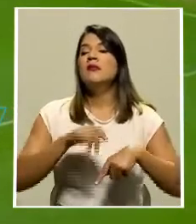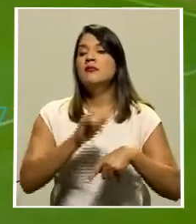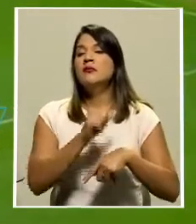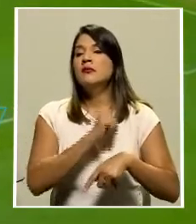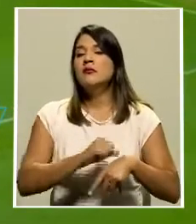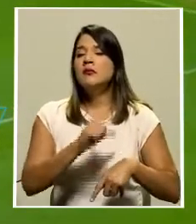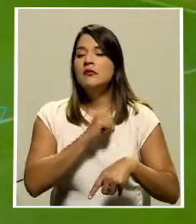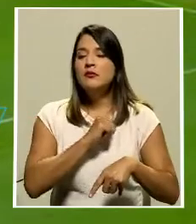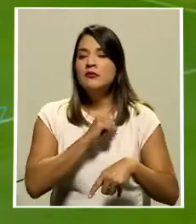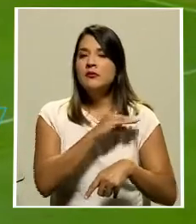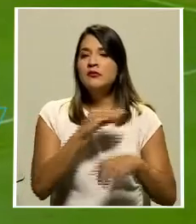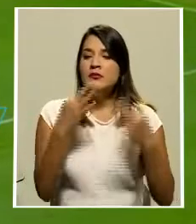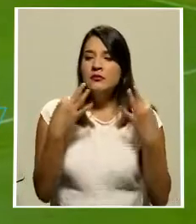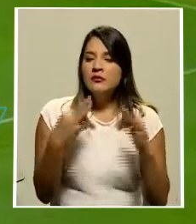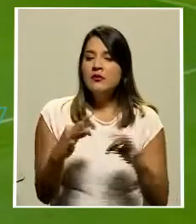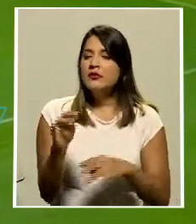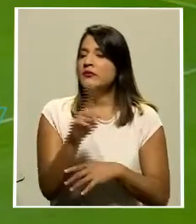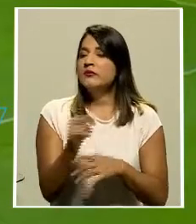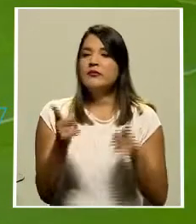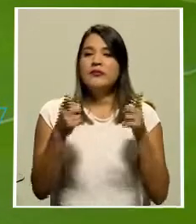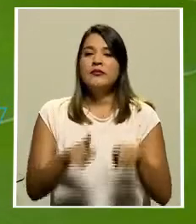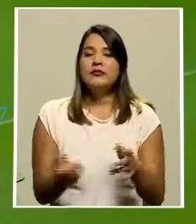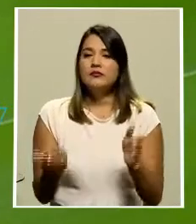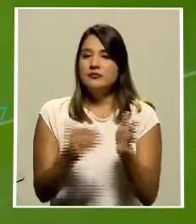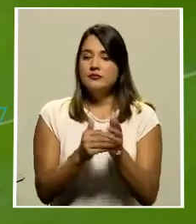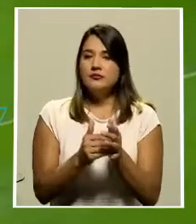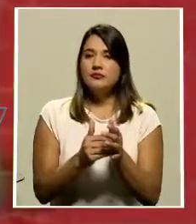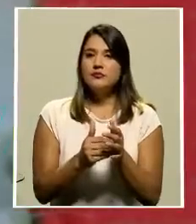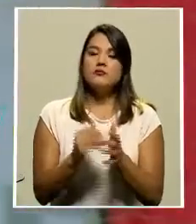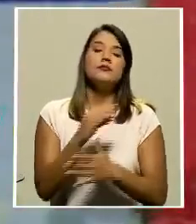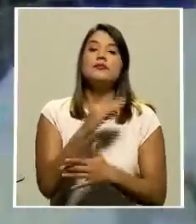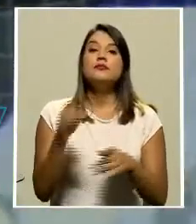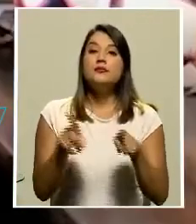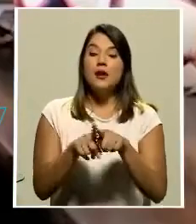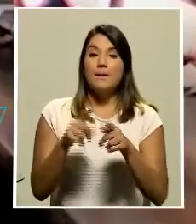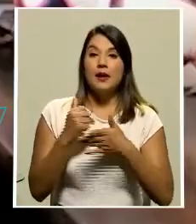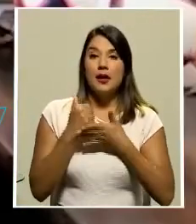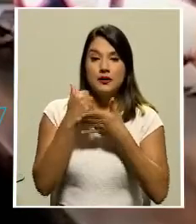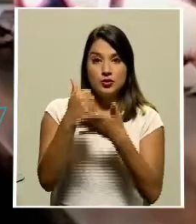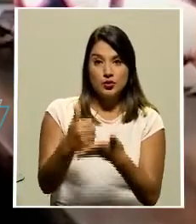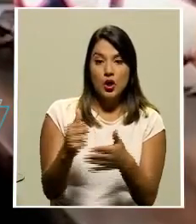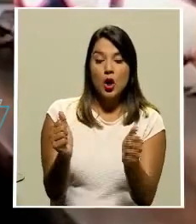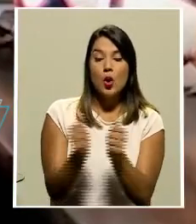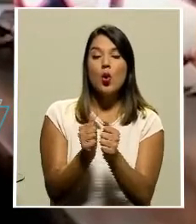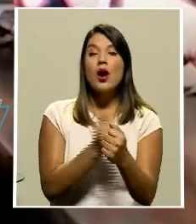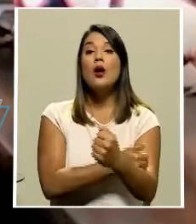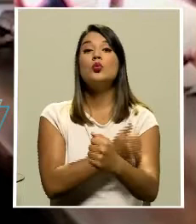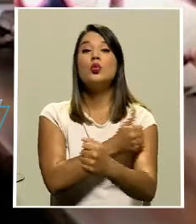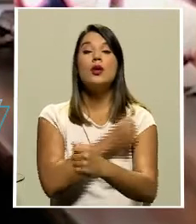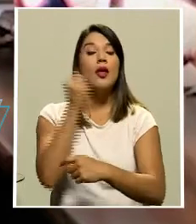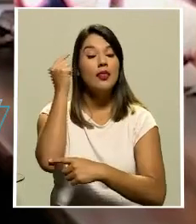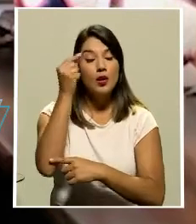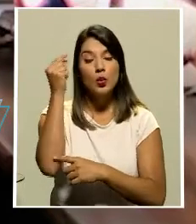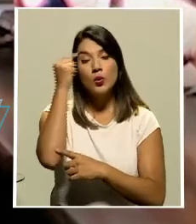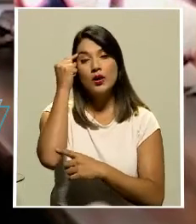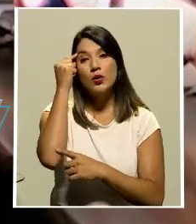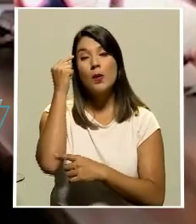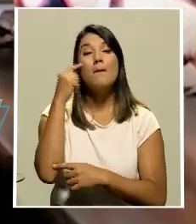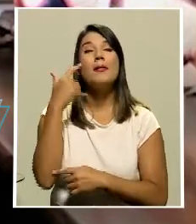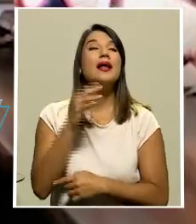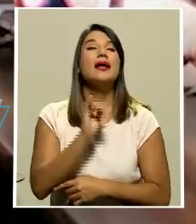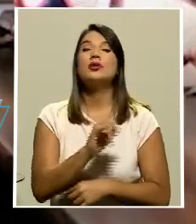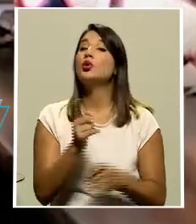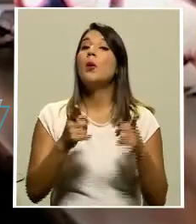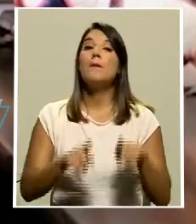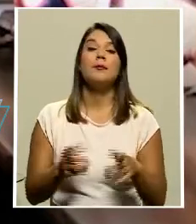y tratan de que no se den y cooperan con las autoridades del gobierno para que esto